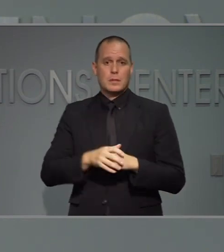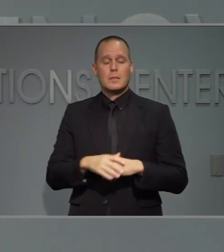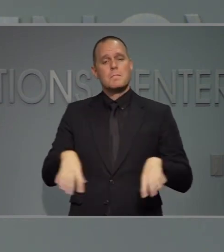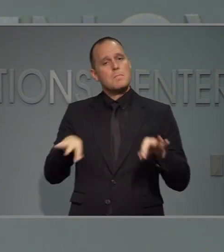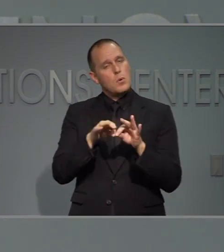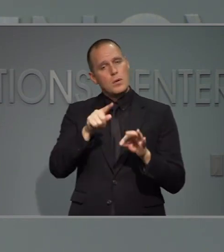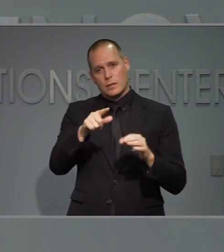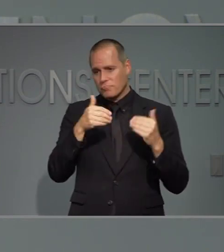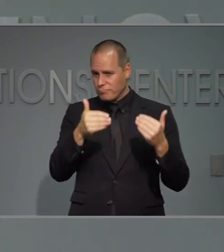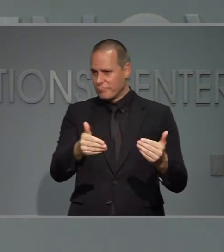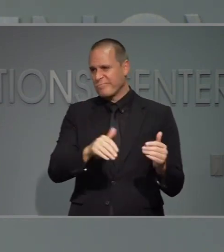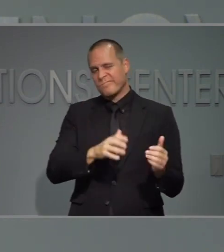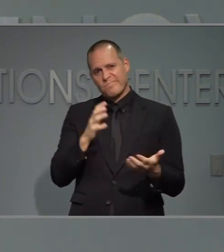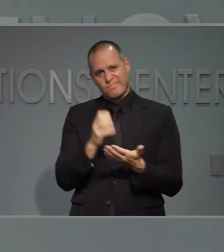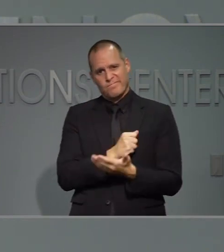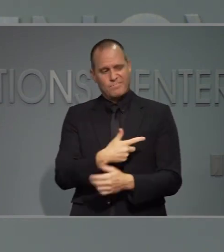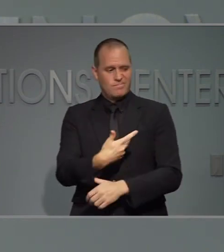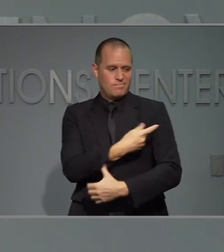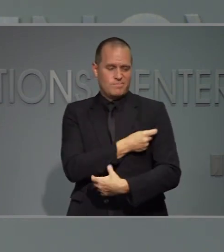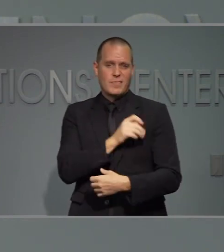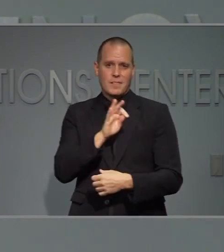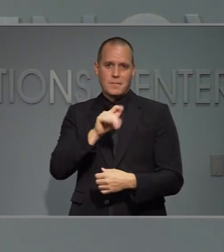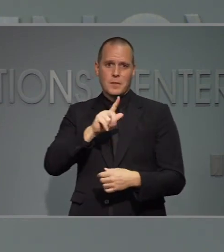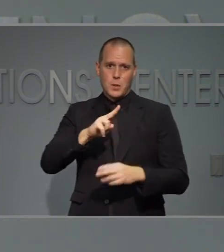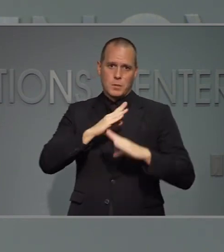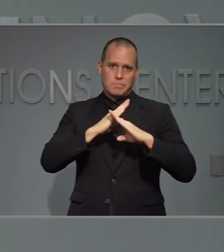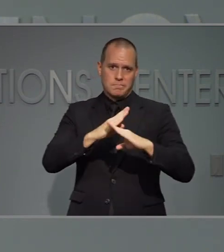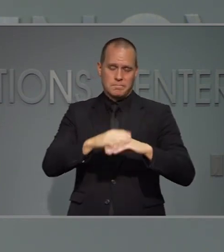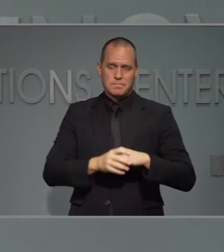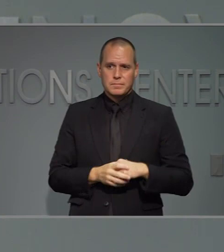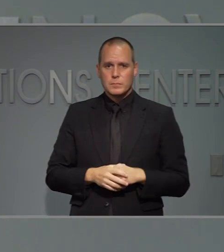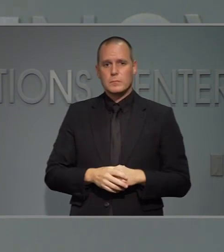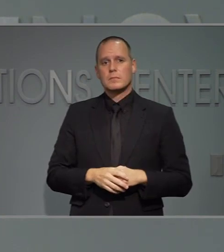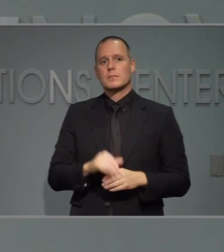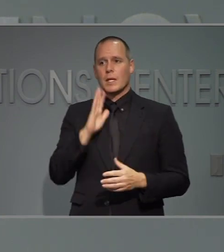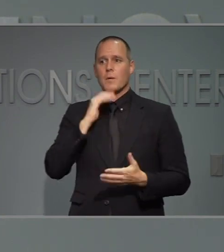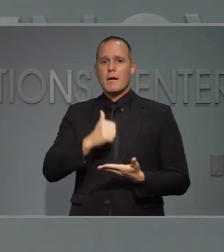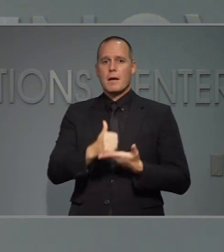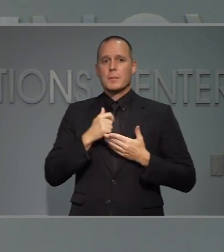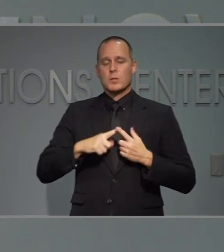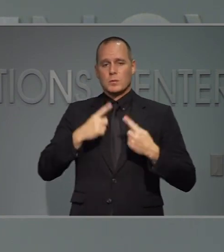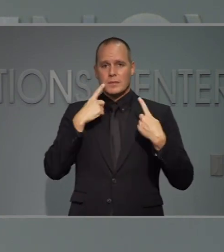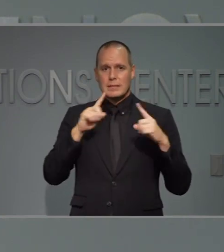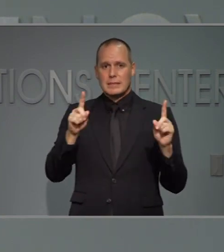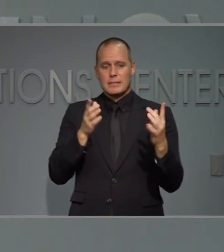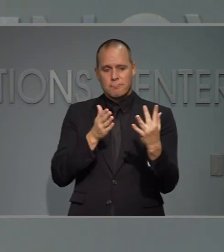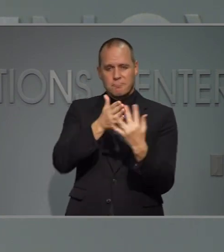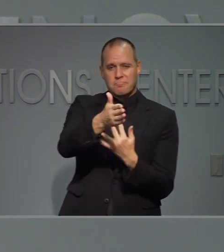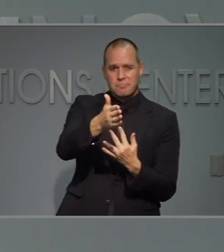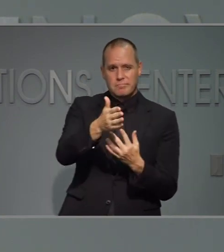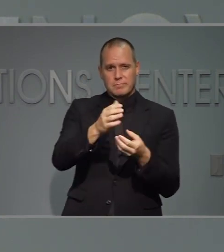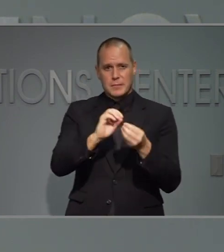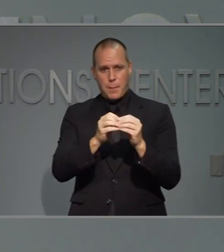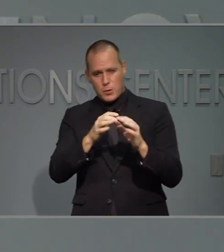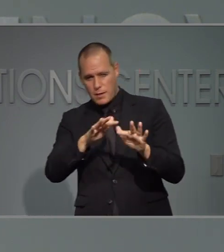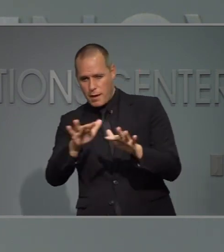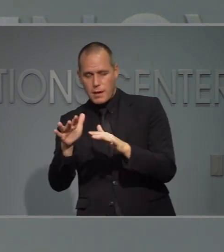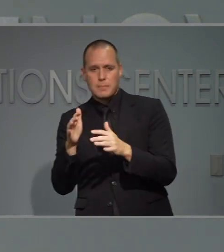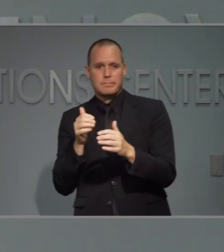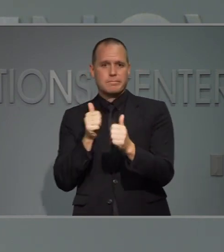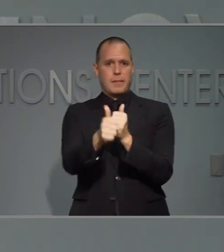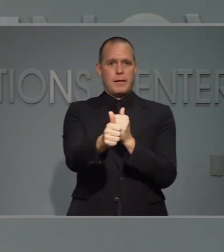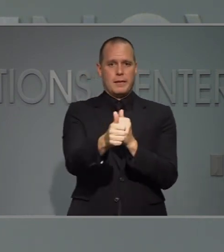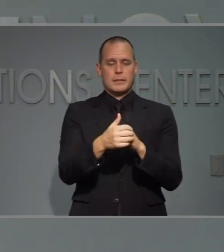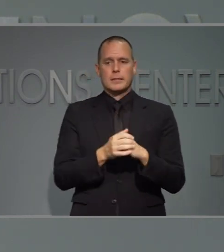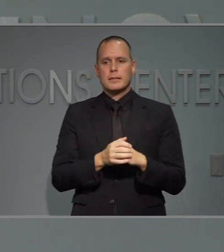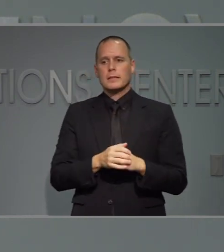por favor pónganse la este año porque esto también va a afectar nuestra capacidad de tener éxito en el tema de COVID diecinueve así que